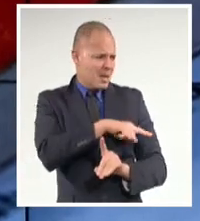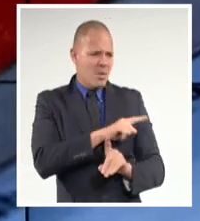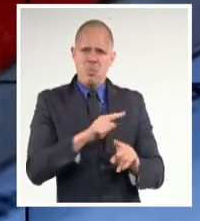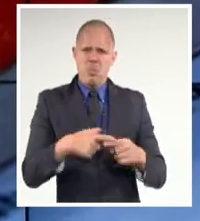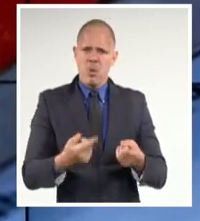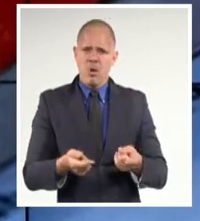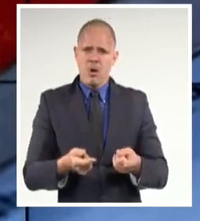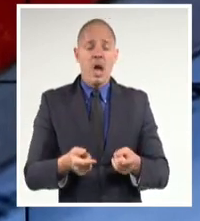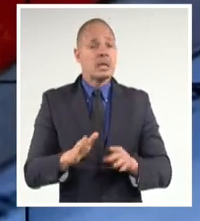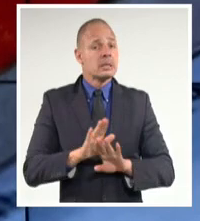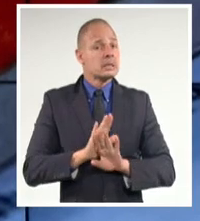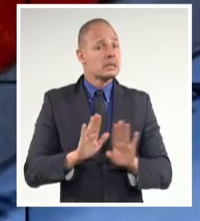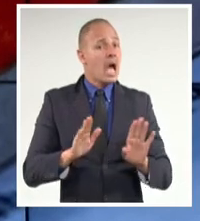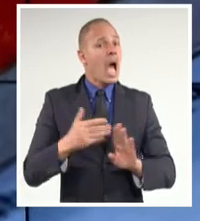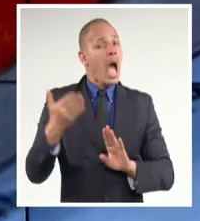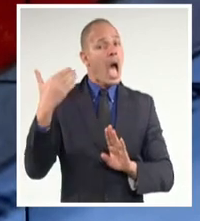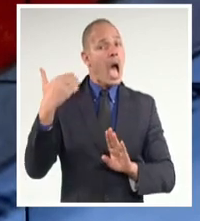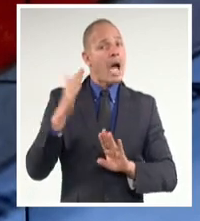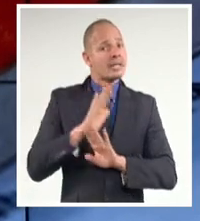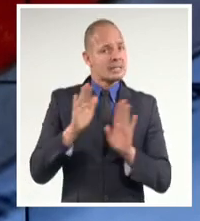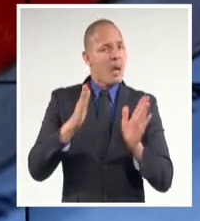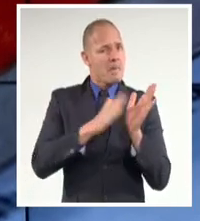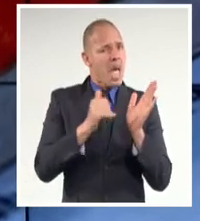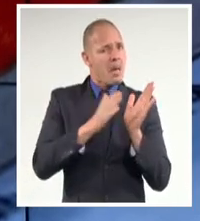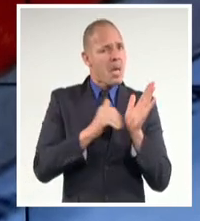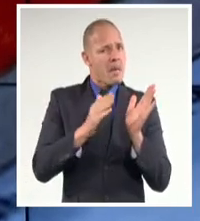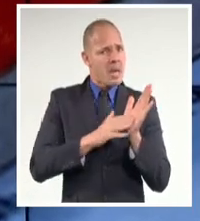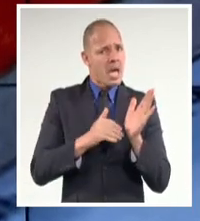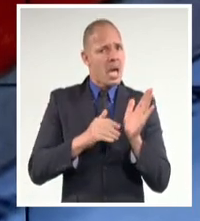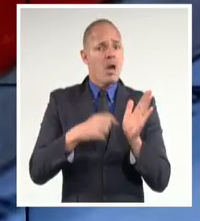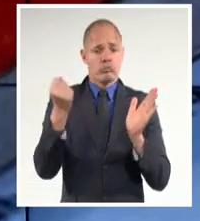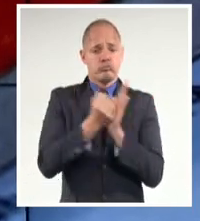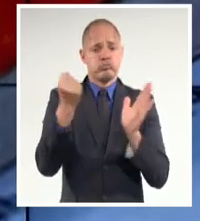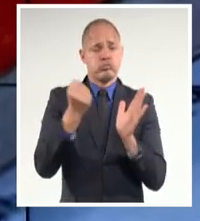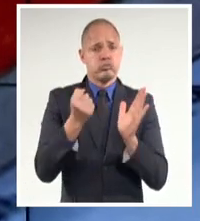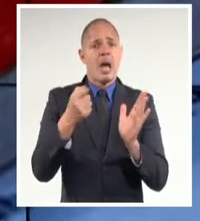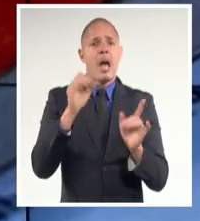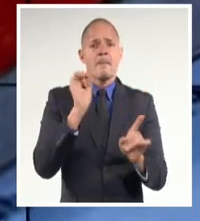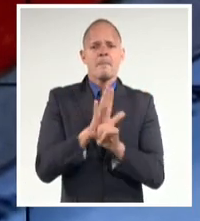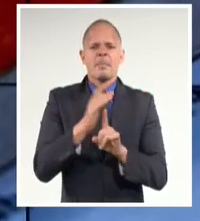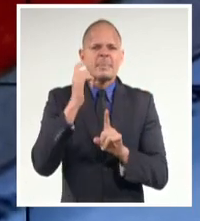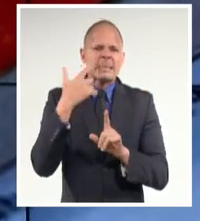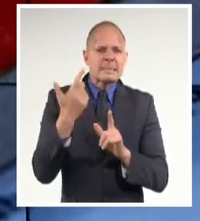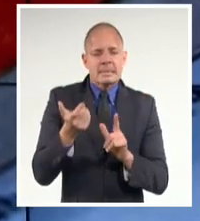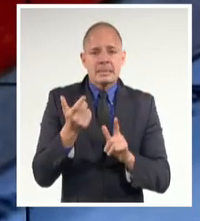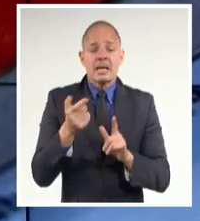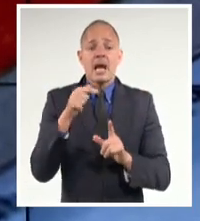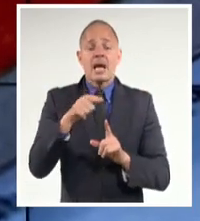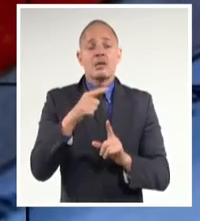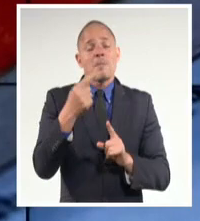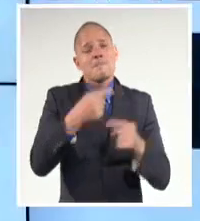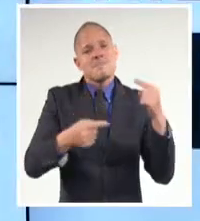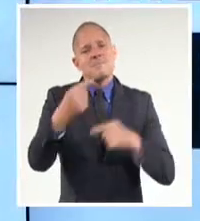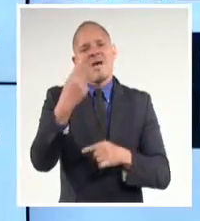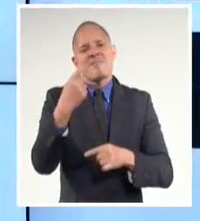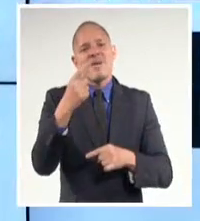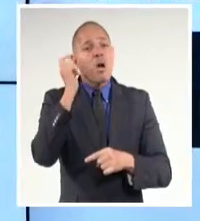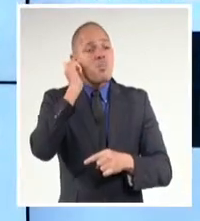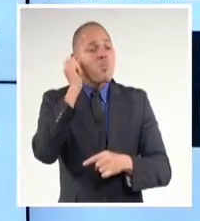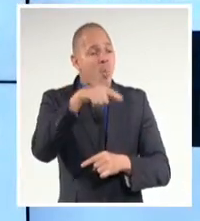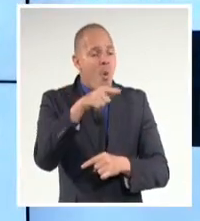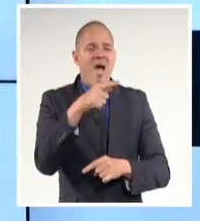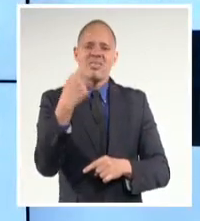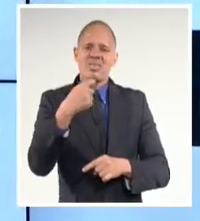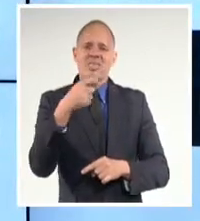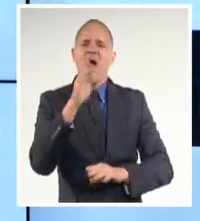participación especializada, académica, desde hace varios meses cuando se aprobó. Además, la defensa de la mujer no es un acuerdo asambleario, es